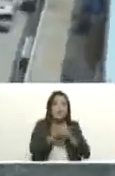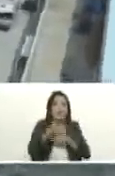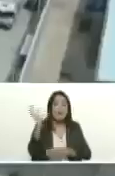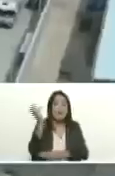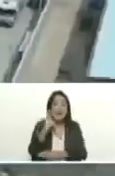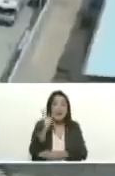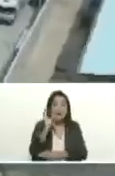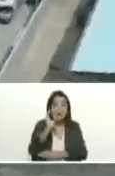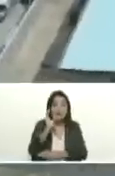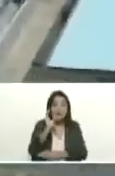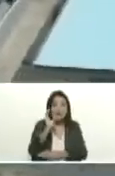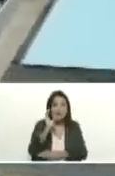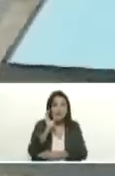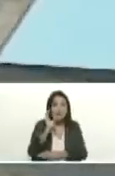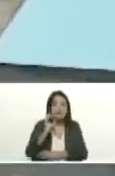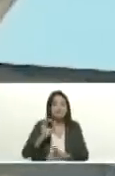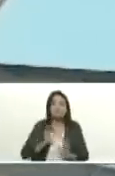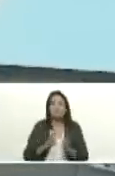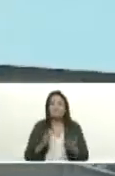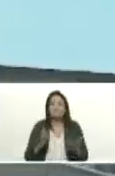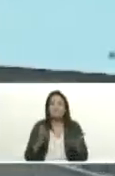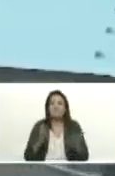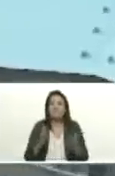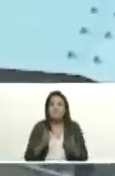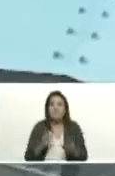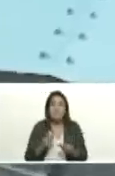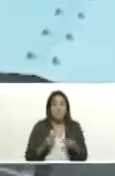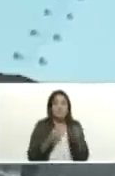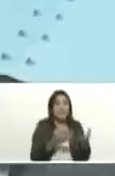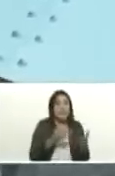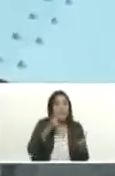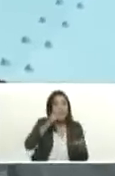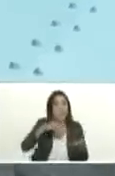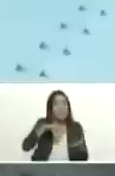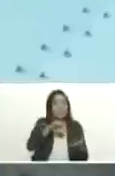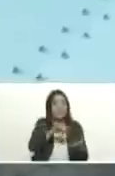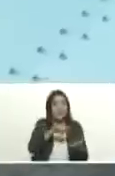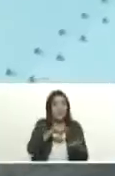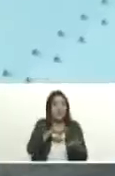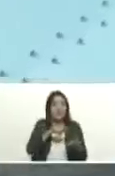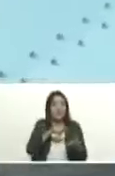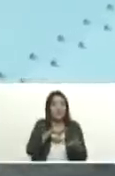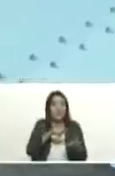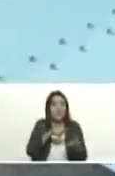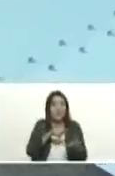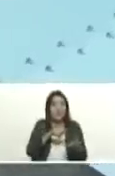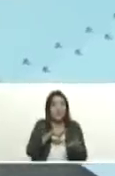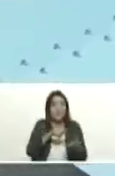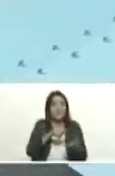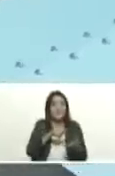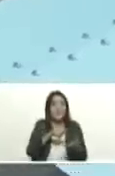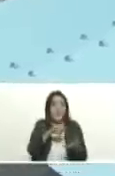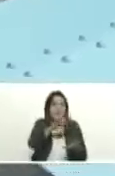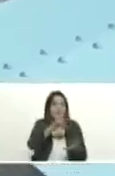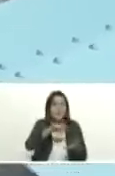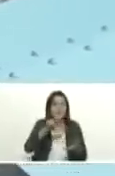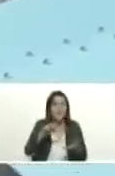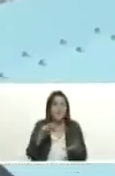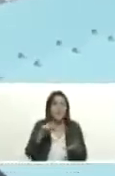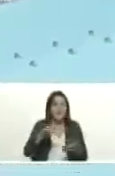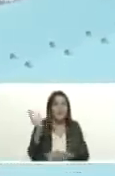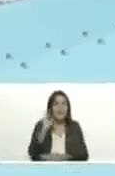materiales van destinados al pueblo al pueblo humilde al pueblo vulnerable por tanto ahorita